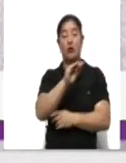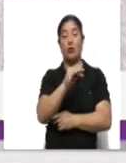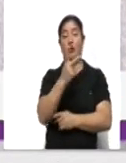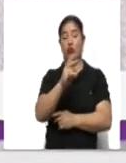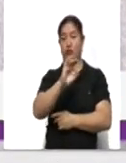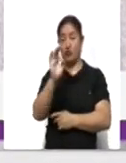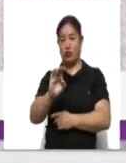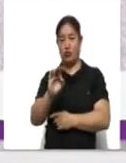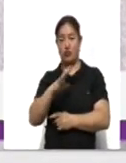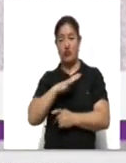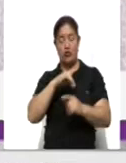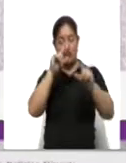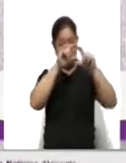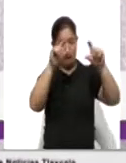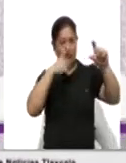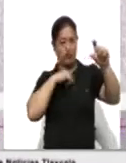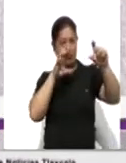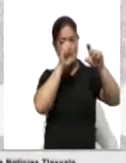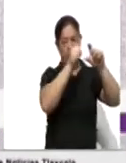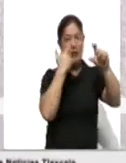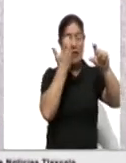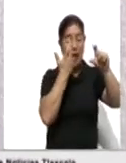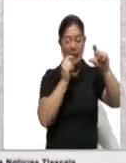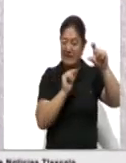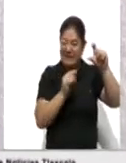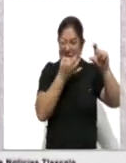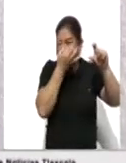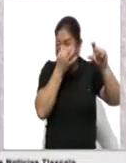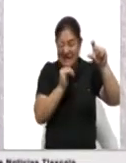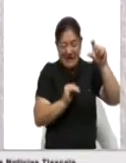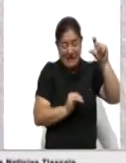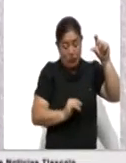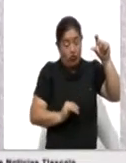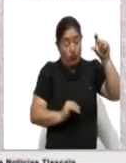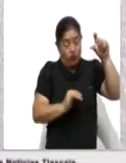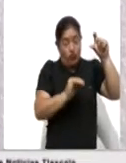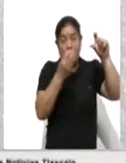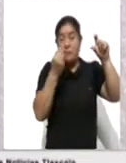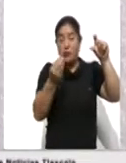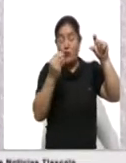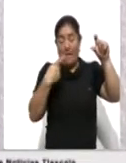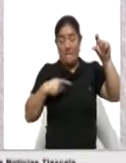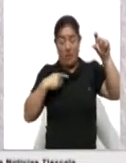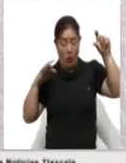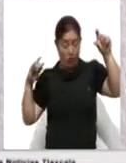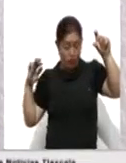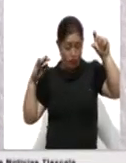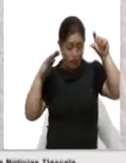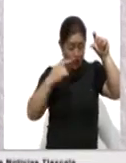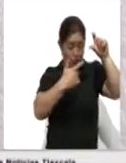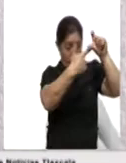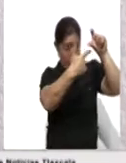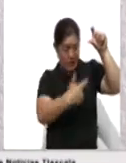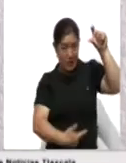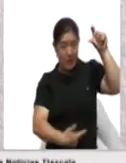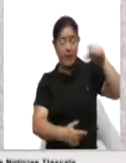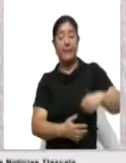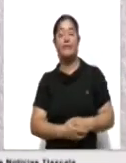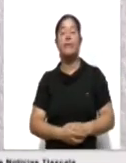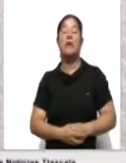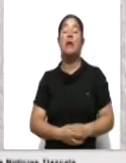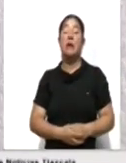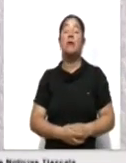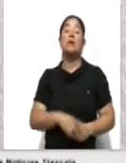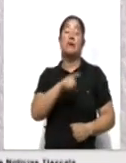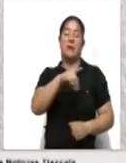planeada. Obviamente también damos a conocer que a pesar de que en ese momento no hay una campaña como tal,